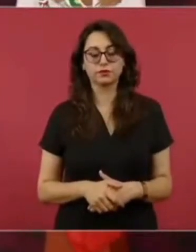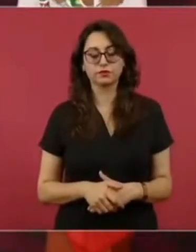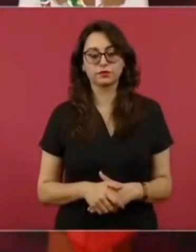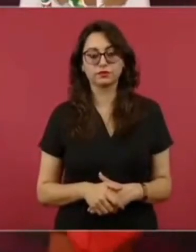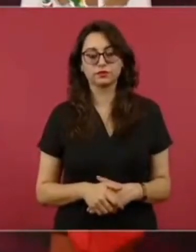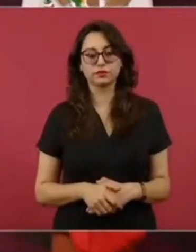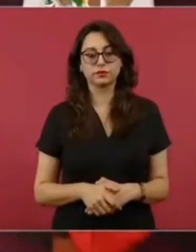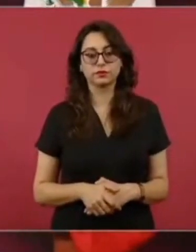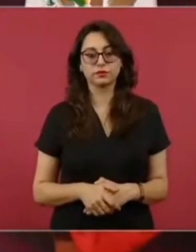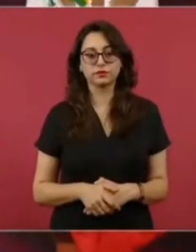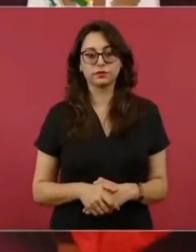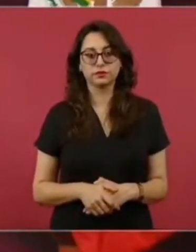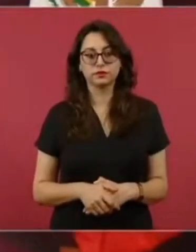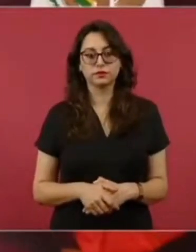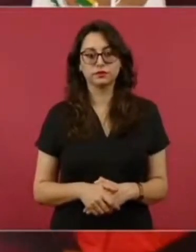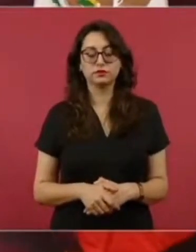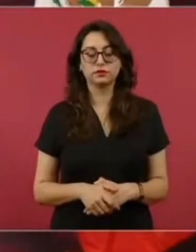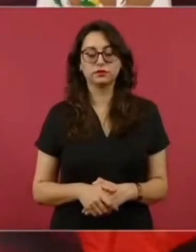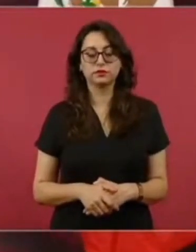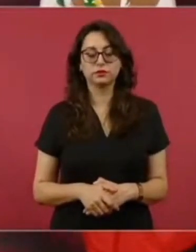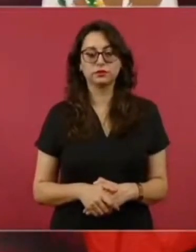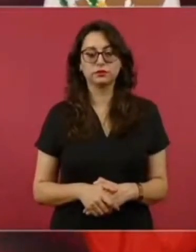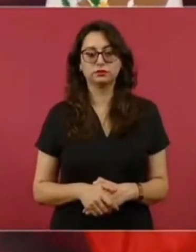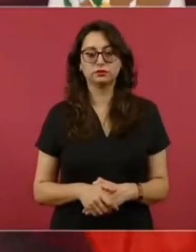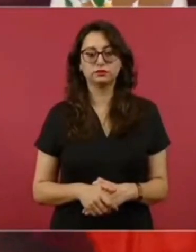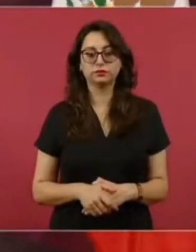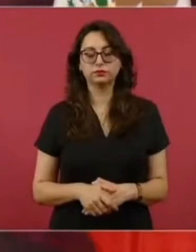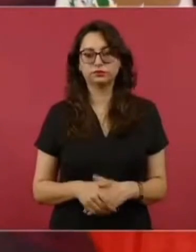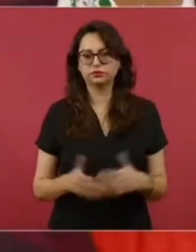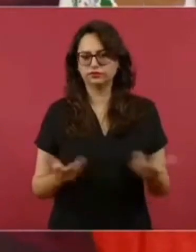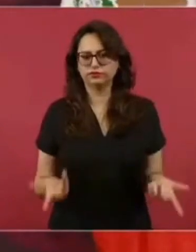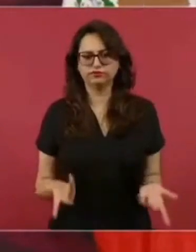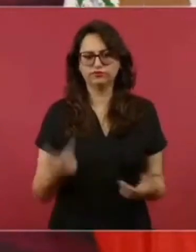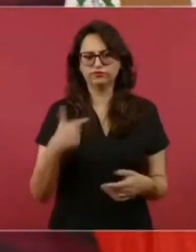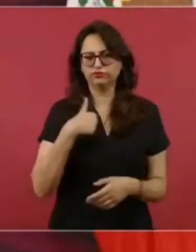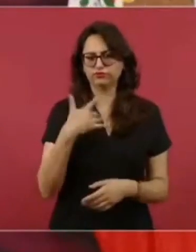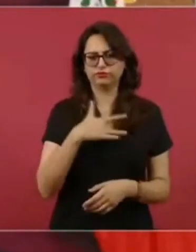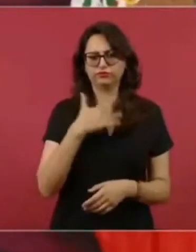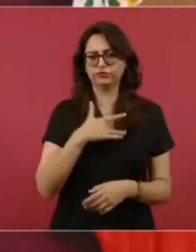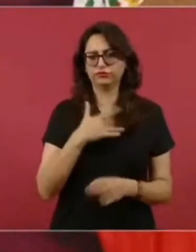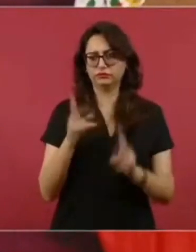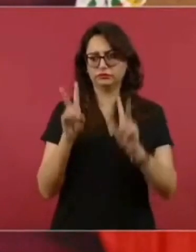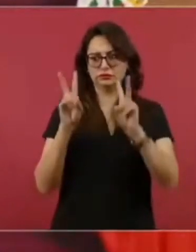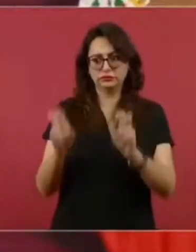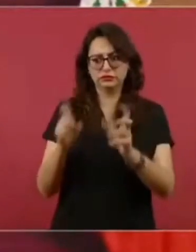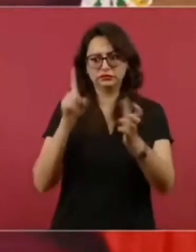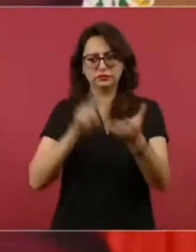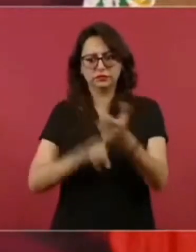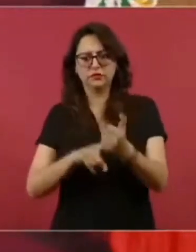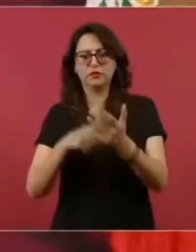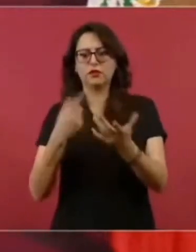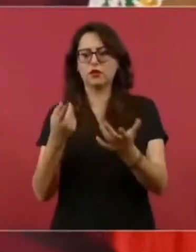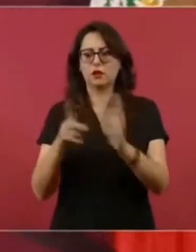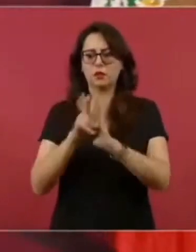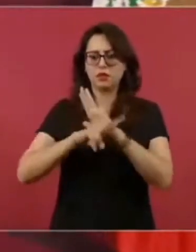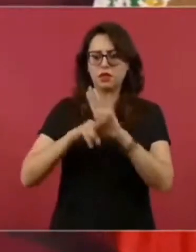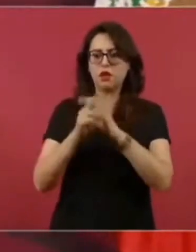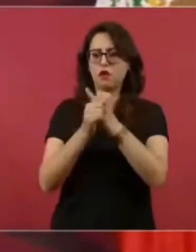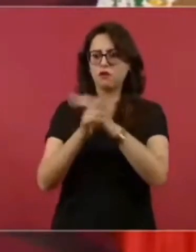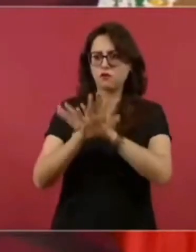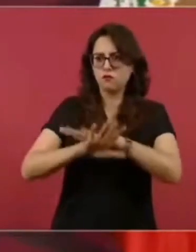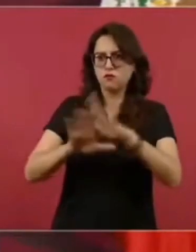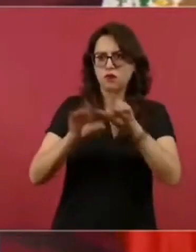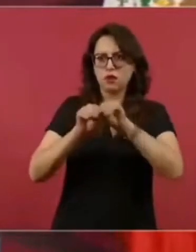oculte la información. No sé por qué lo